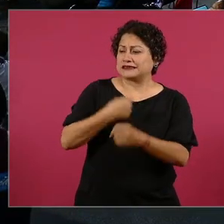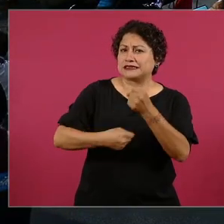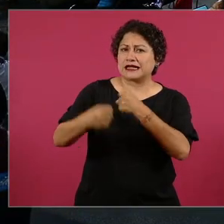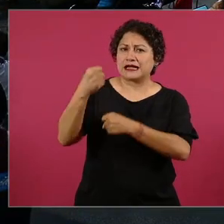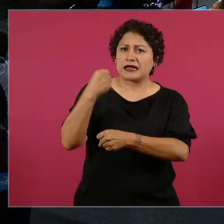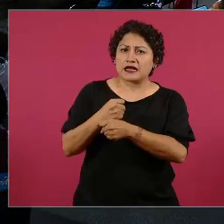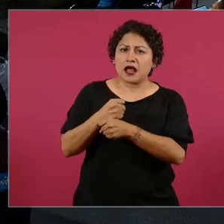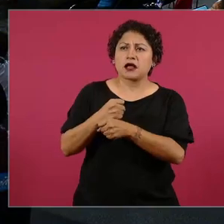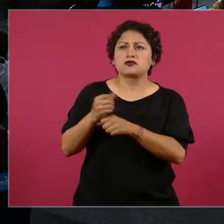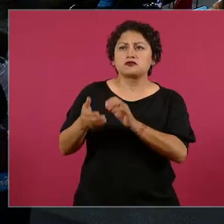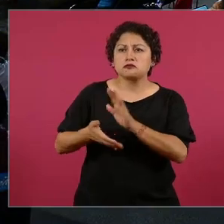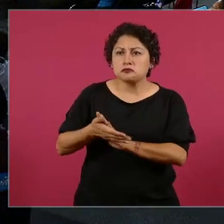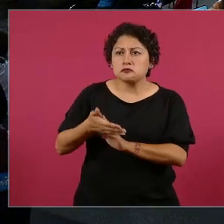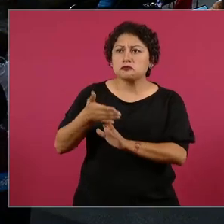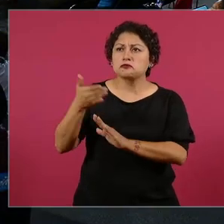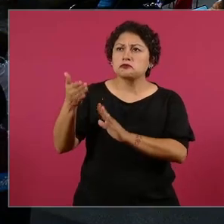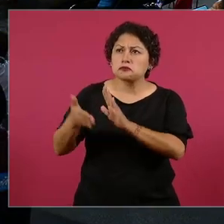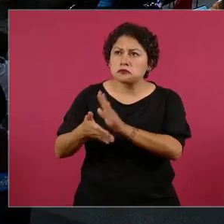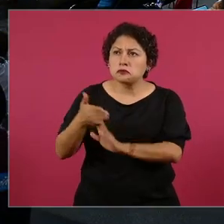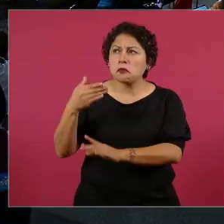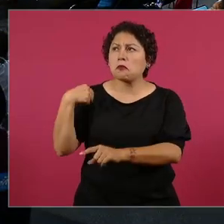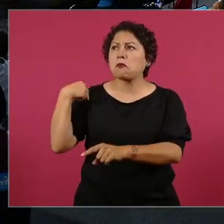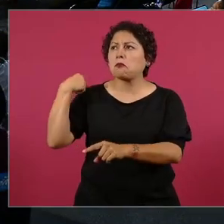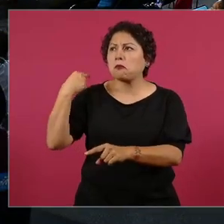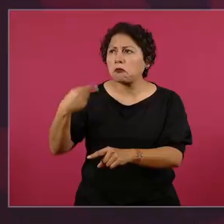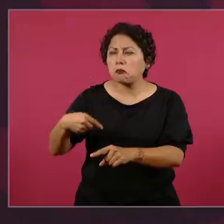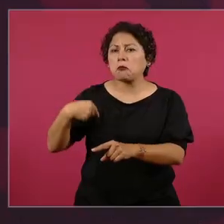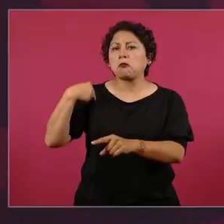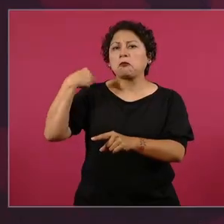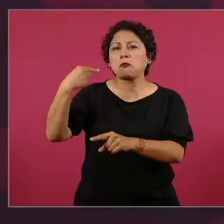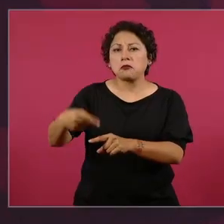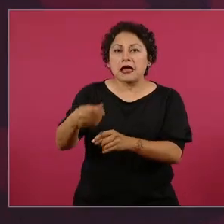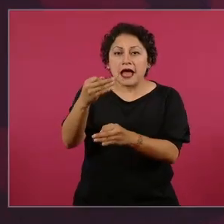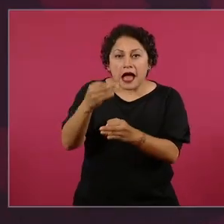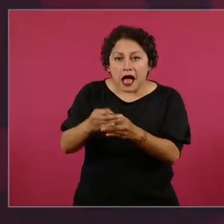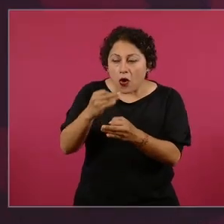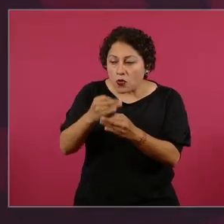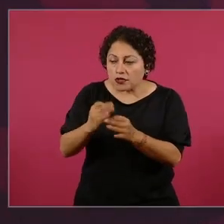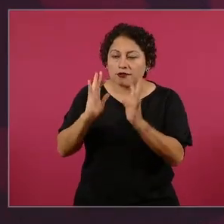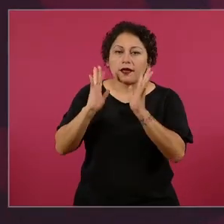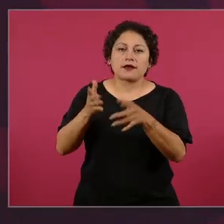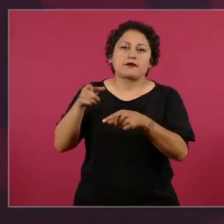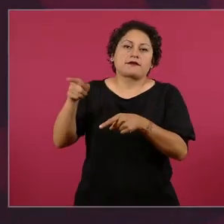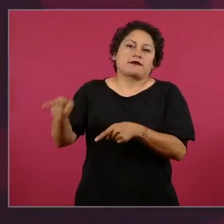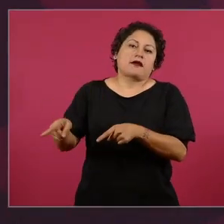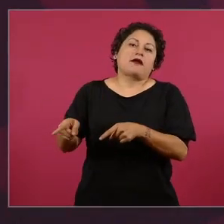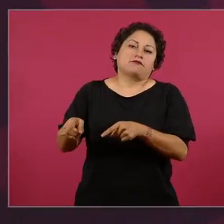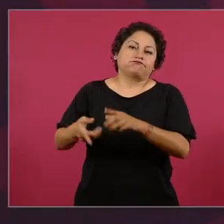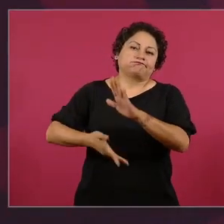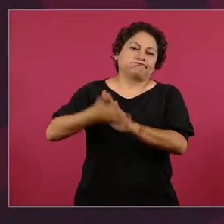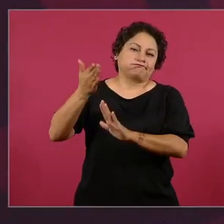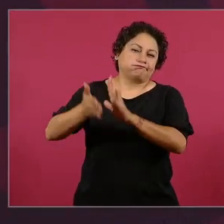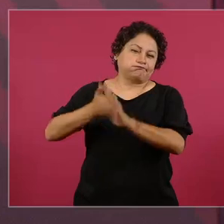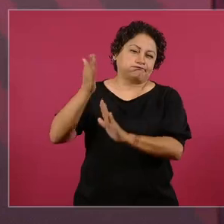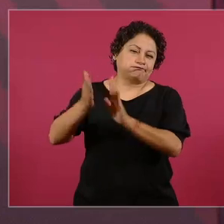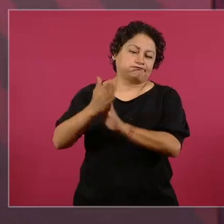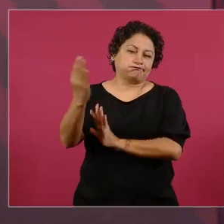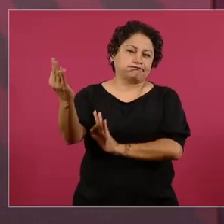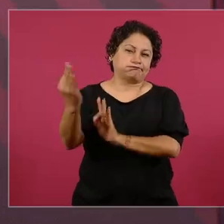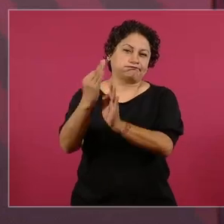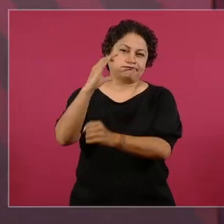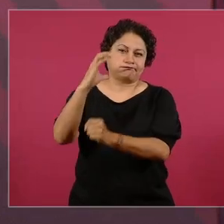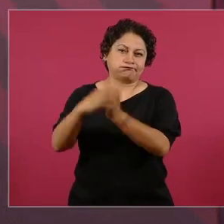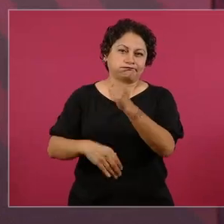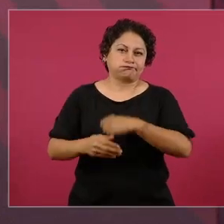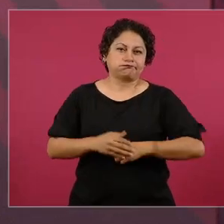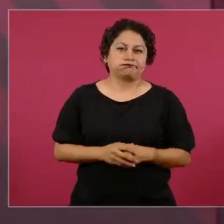haciendo nuevo, es una inversión. ¿De cuatro mil millones de pesos